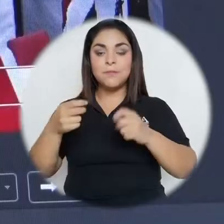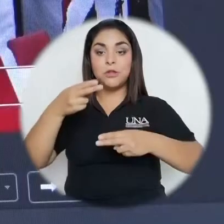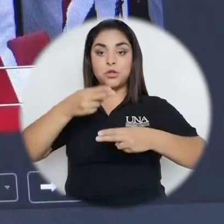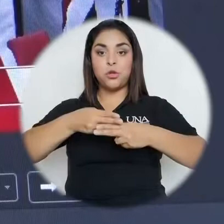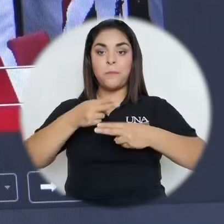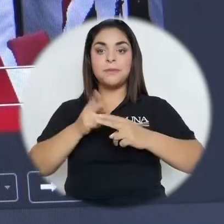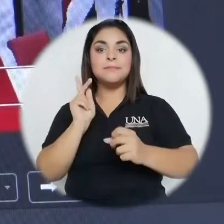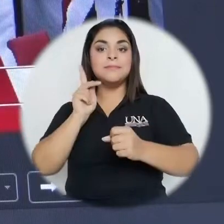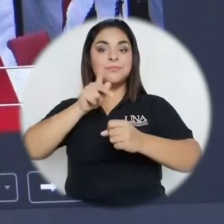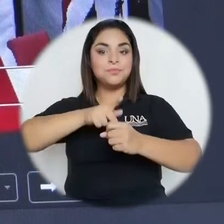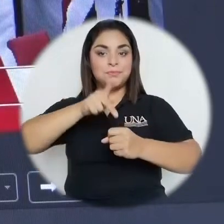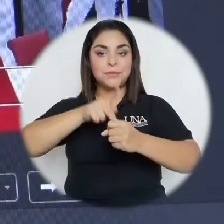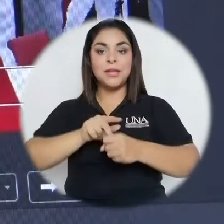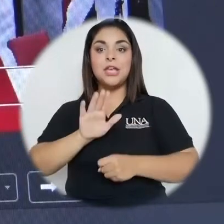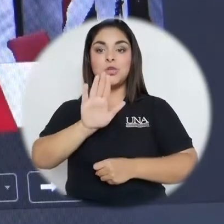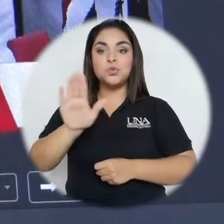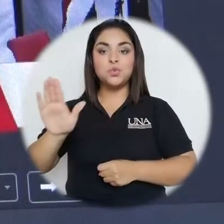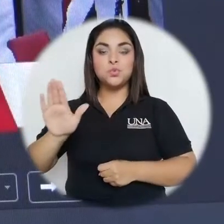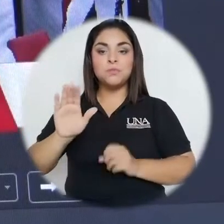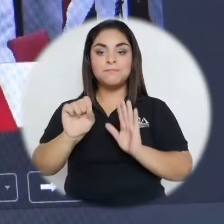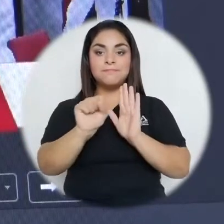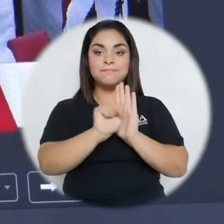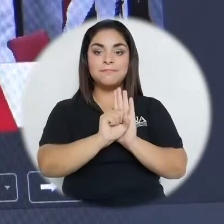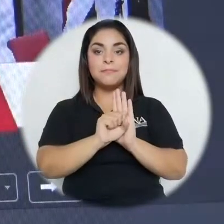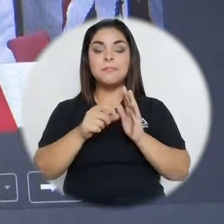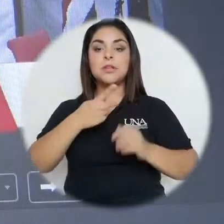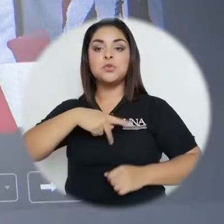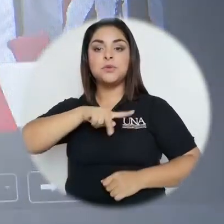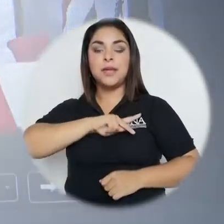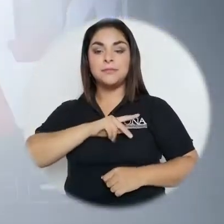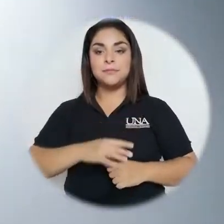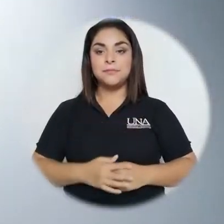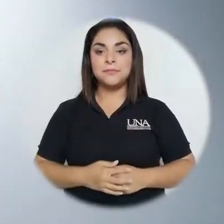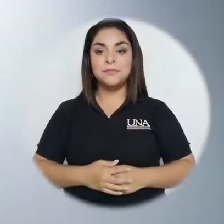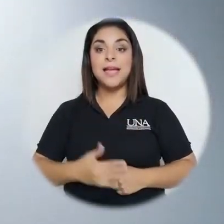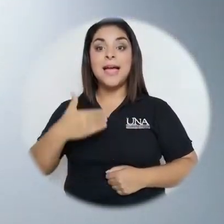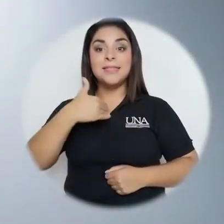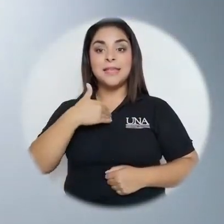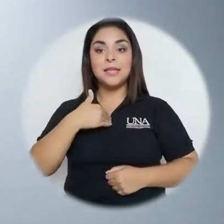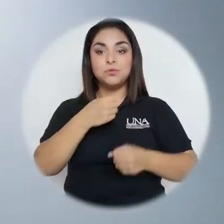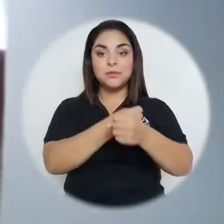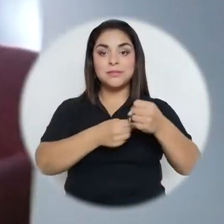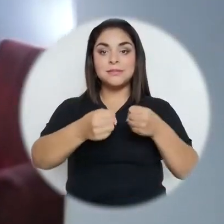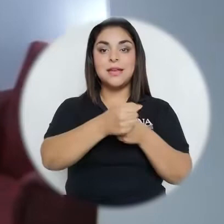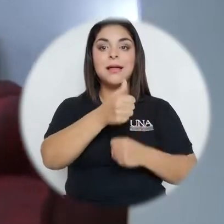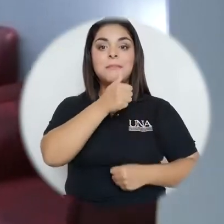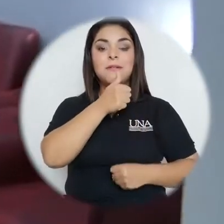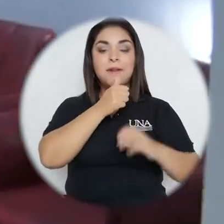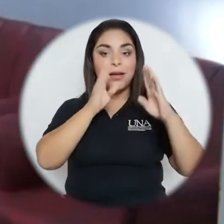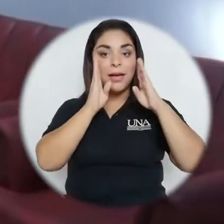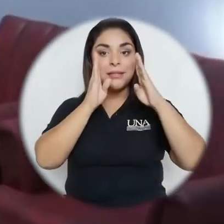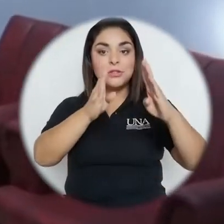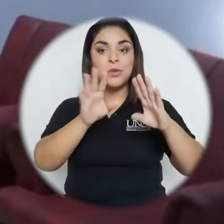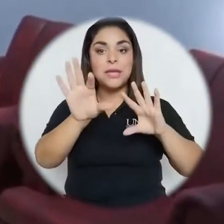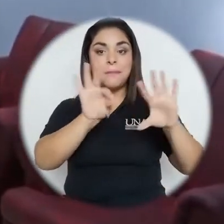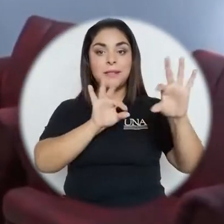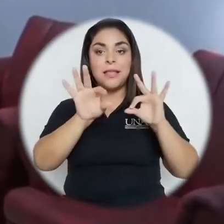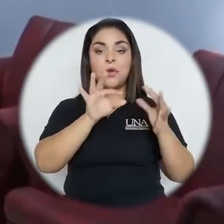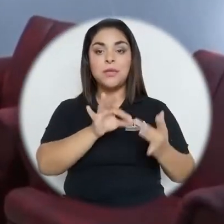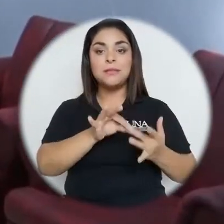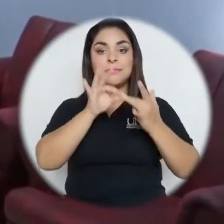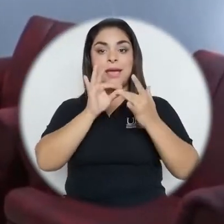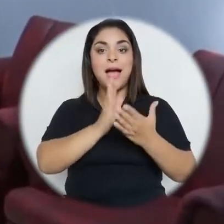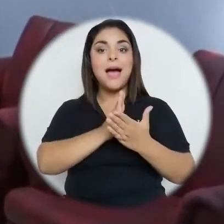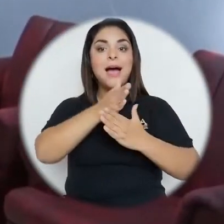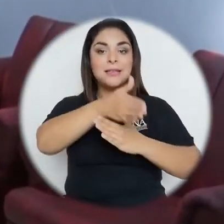nombres de los participantes y sus logos personales. Contamos con una sala privada para la atención de invitados especiales